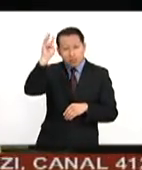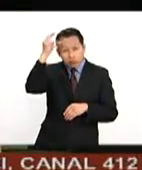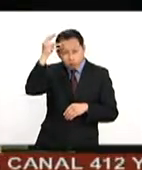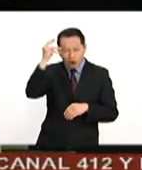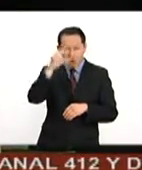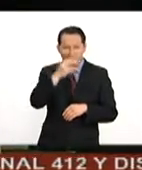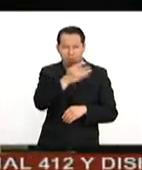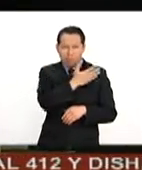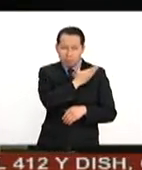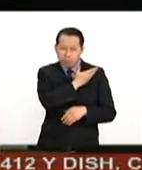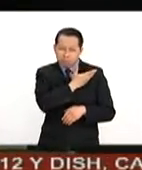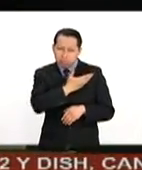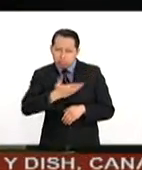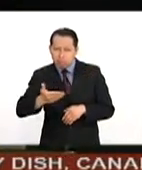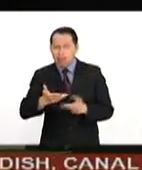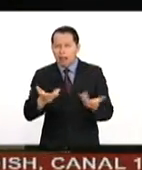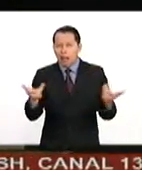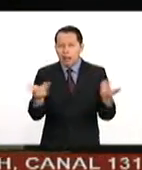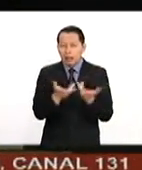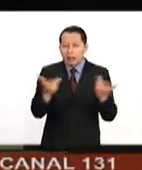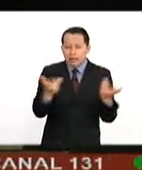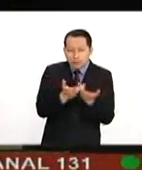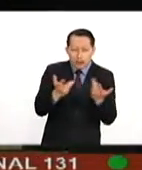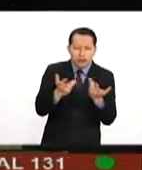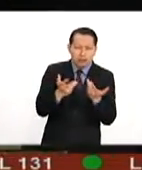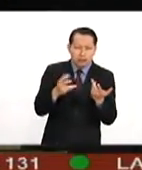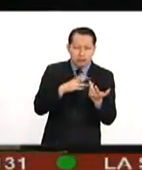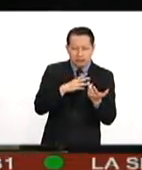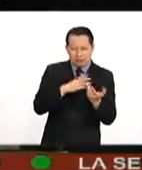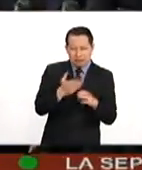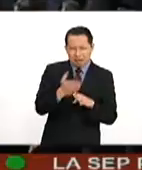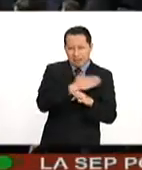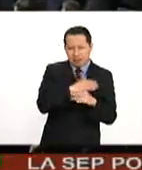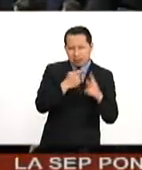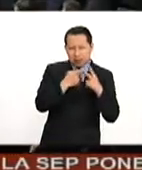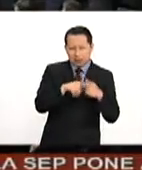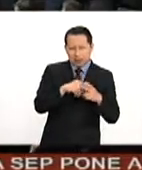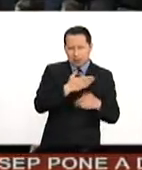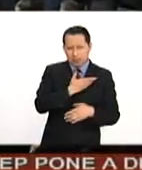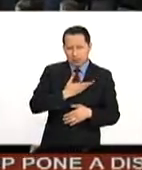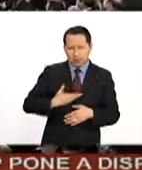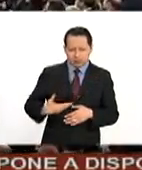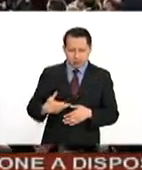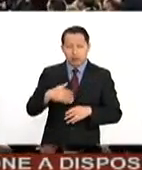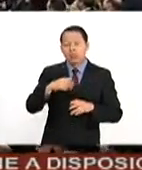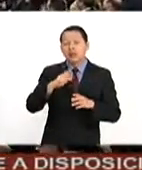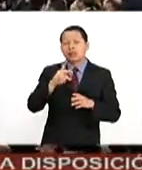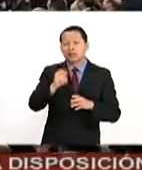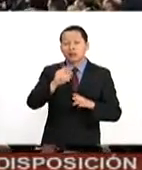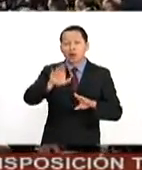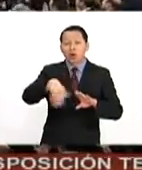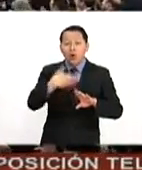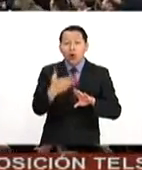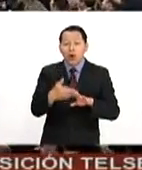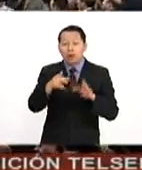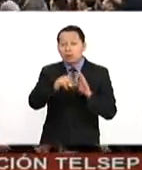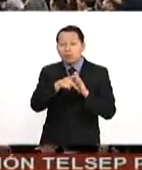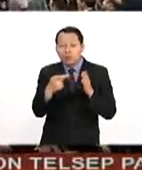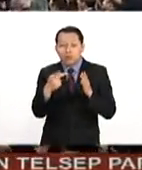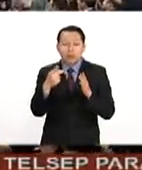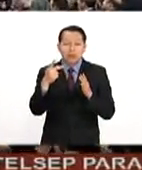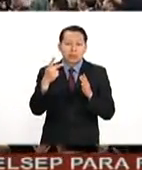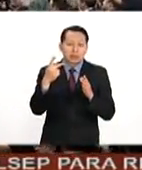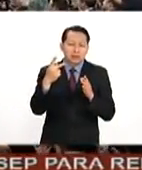venido realizando, pues prácticamente desde que asumió la presidencia en contra de la prensa, este